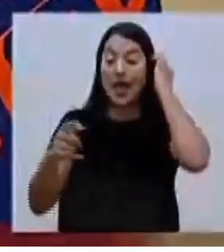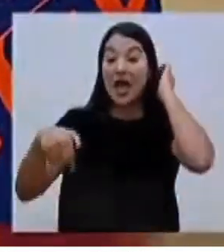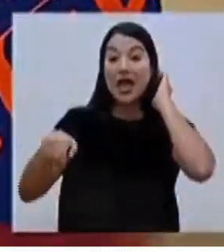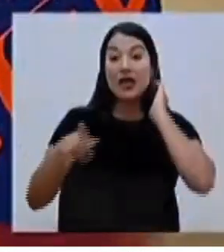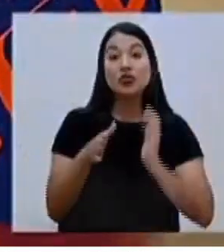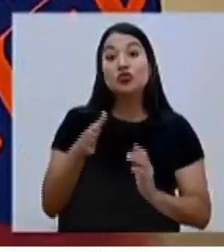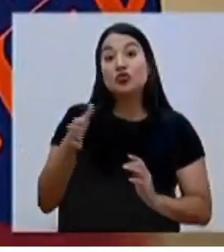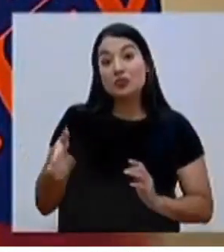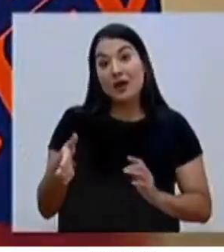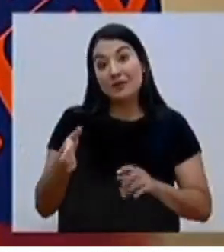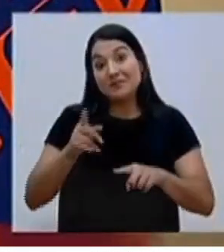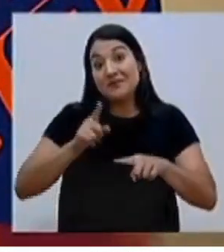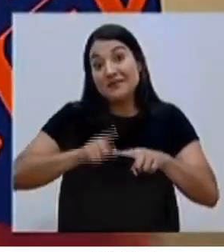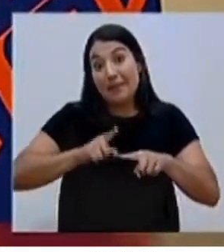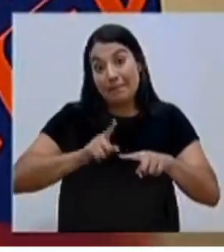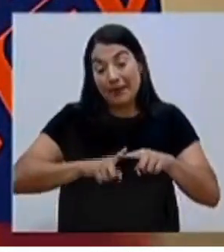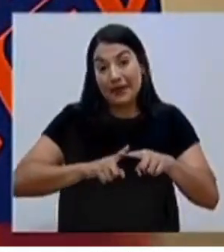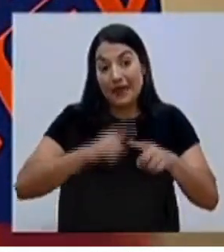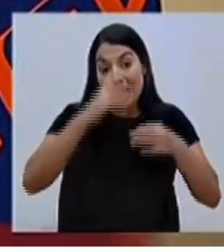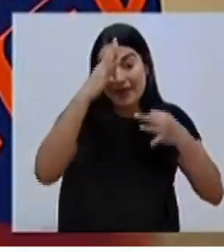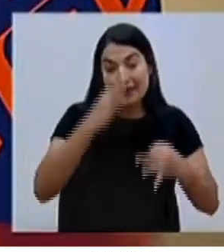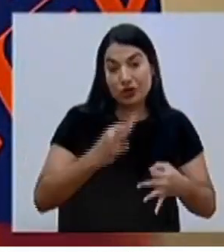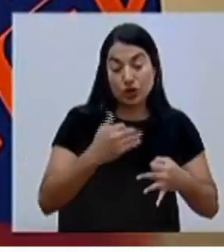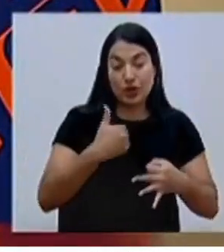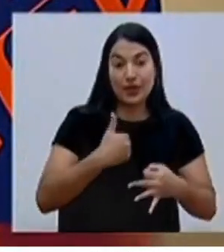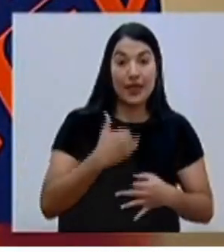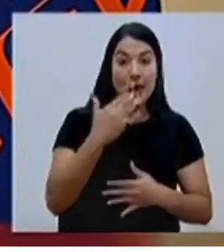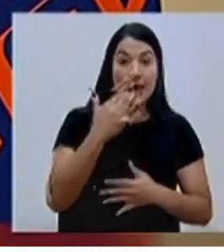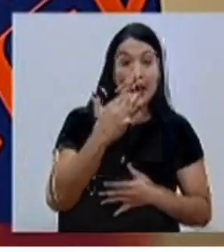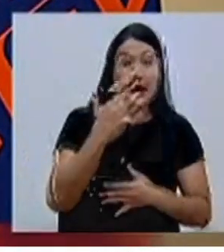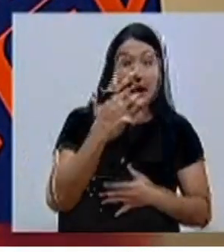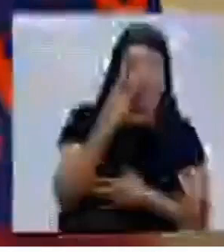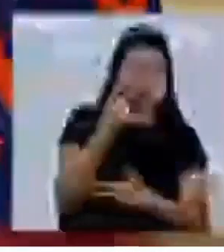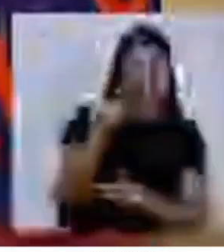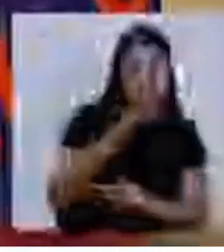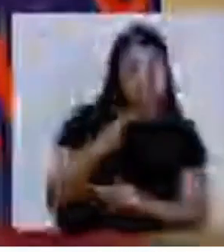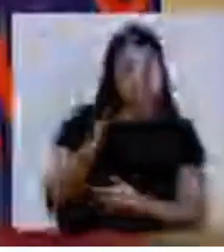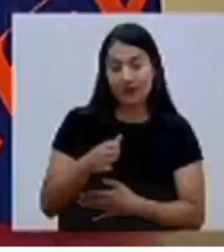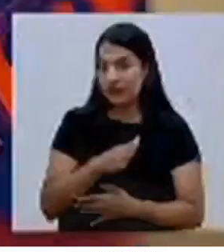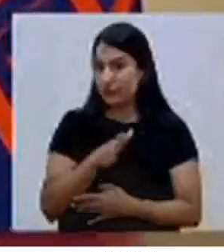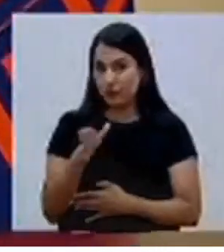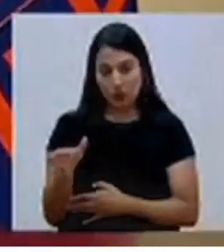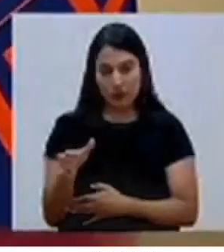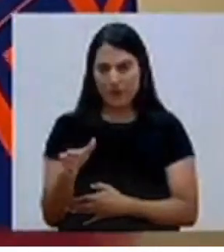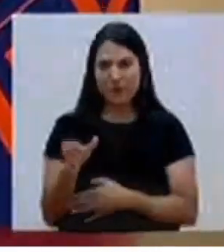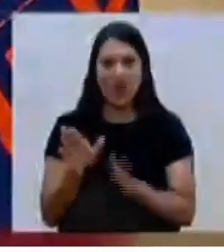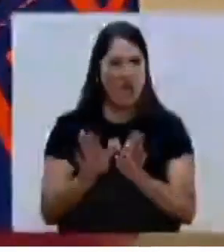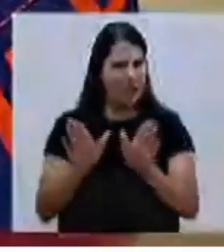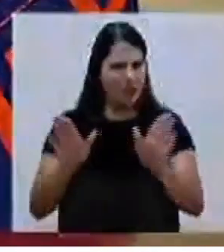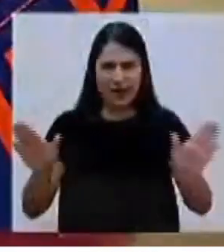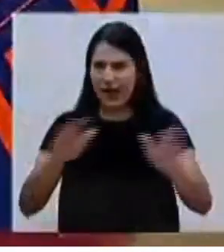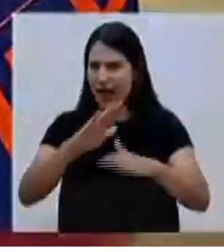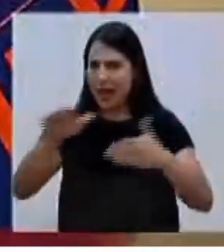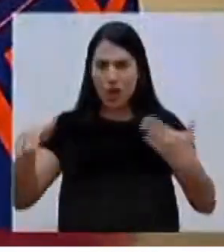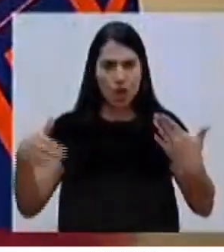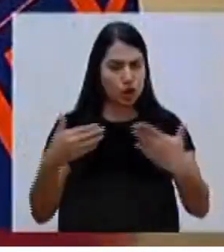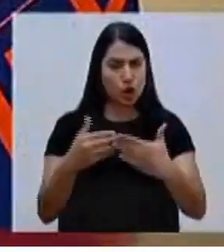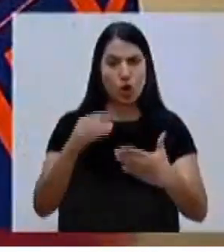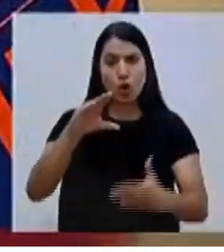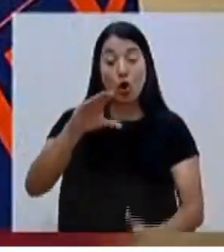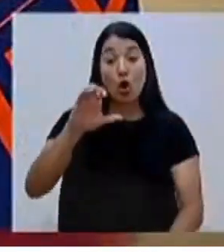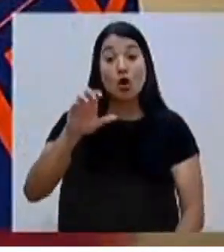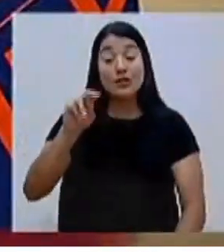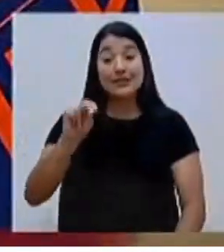toman los padres y madres de familia Con respecto a la asistencia de ellos En general, los CENCINAI permanecen abiertos para la